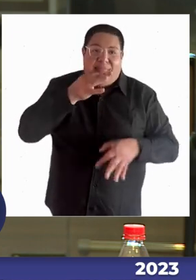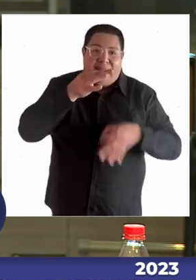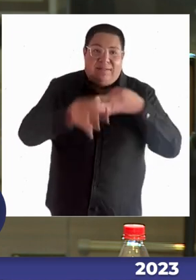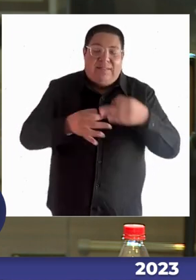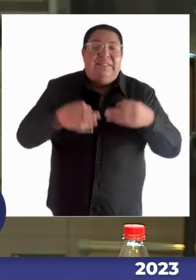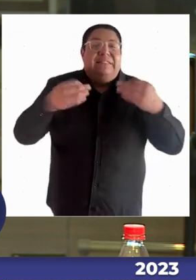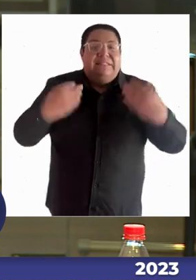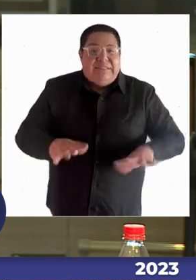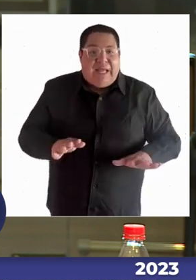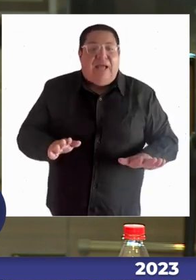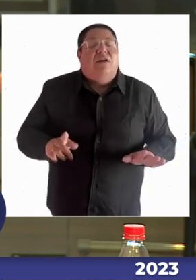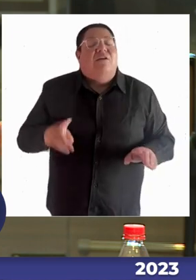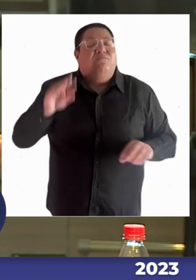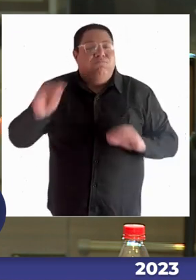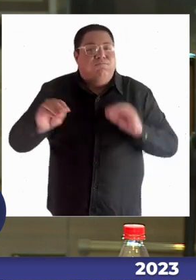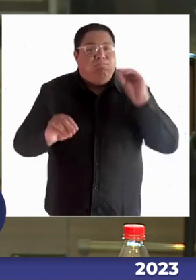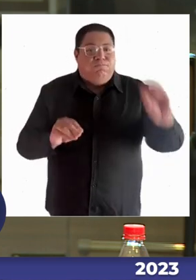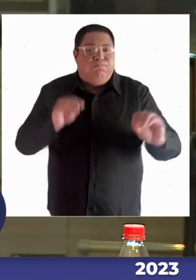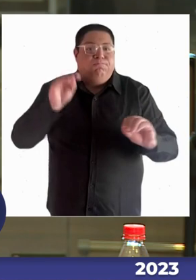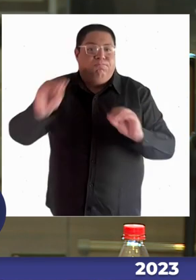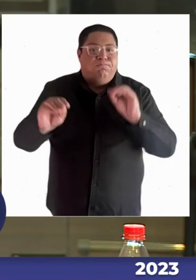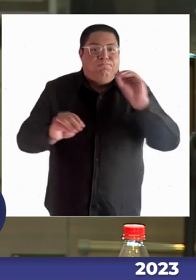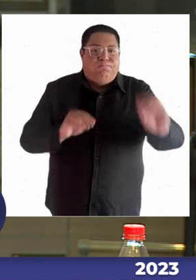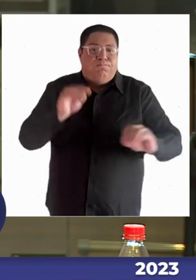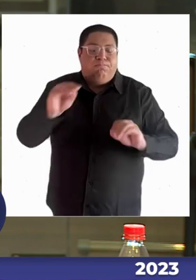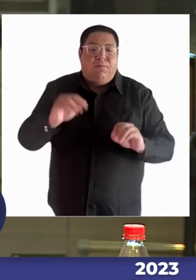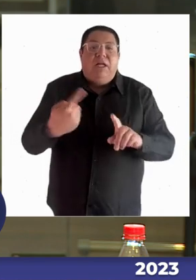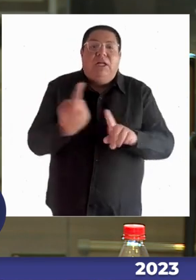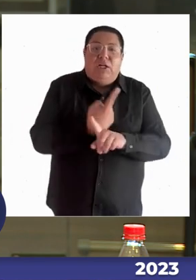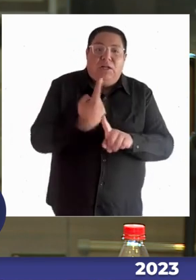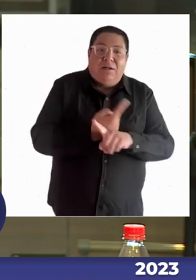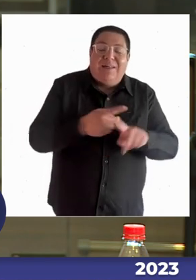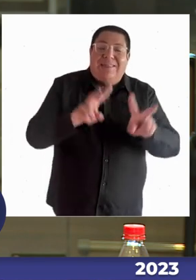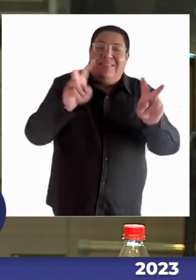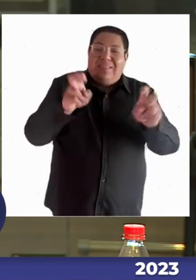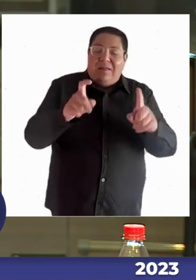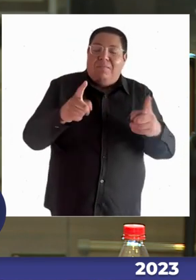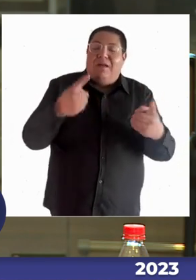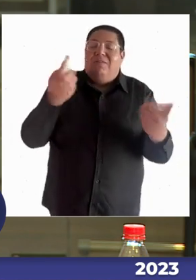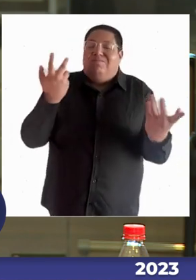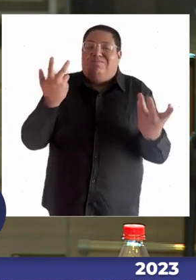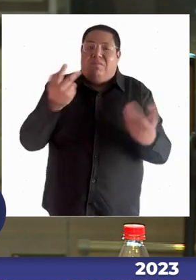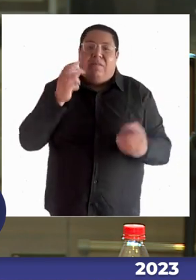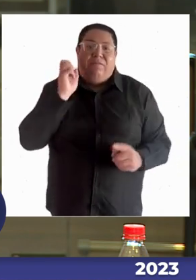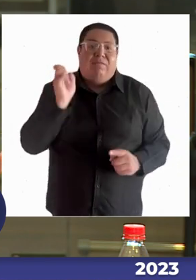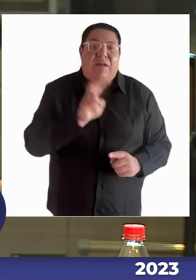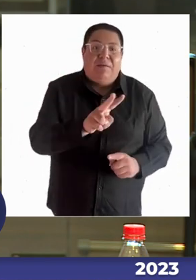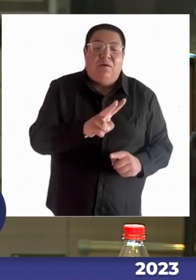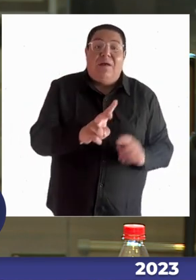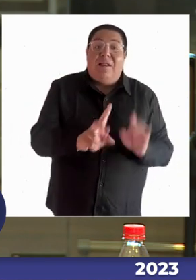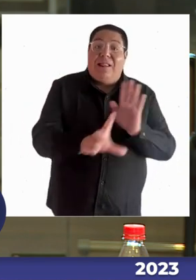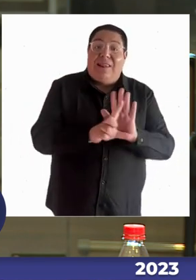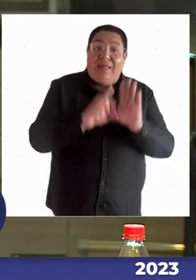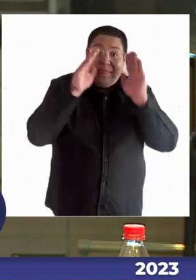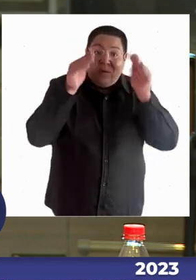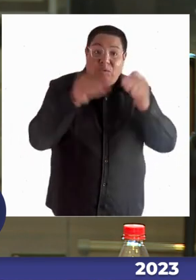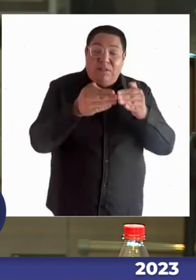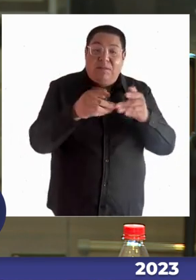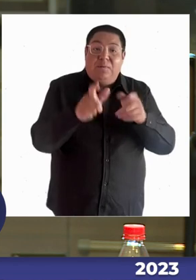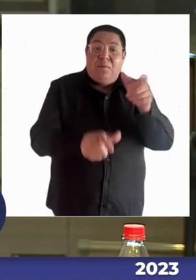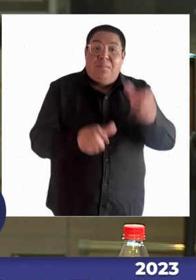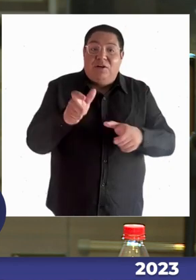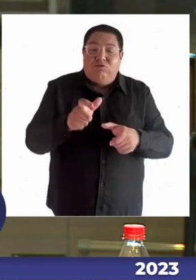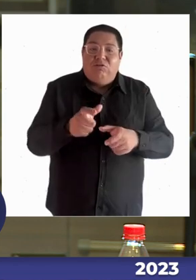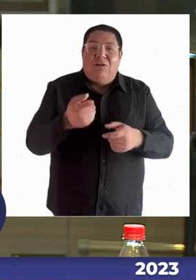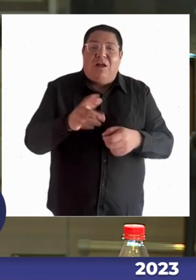conversatorios, en cosas internas donde nos topamos con que la ley de autismo suprime a otras personas con discapacidad. Y